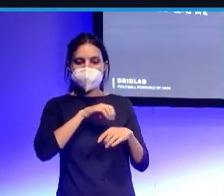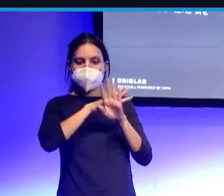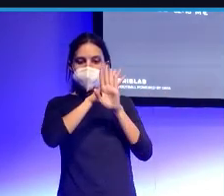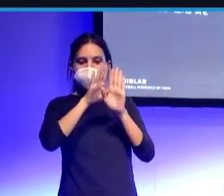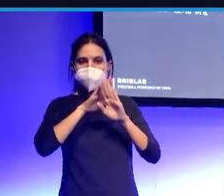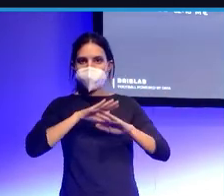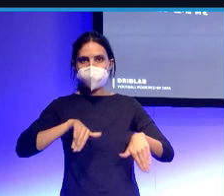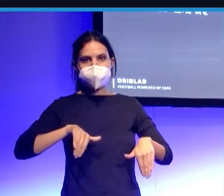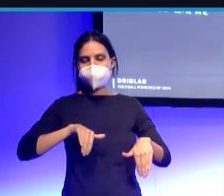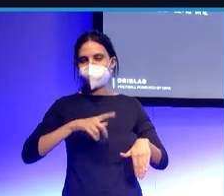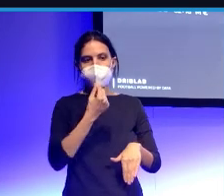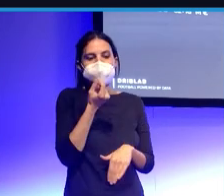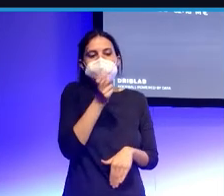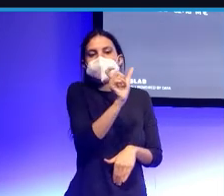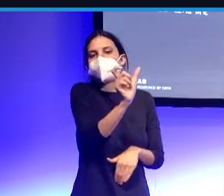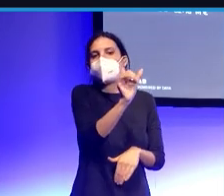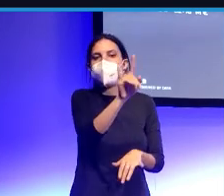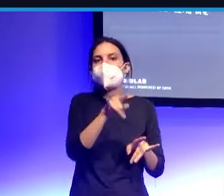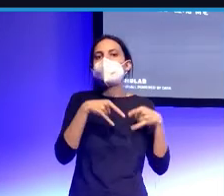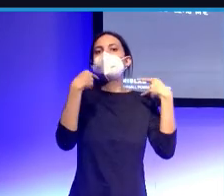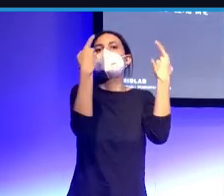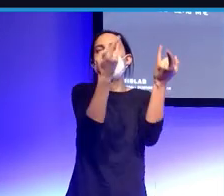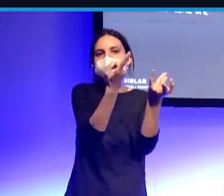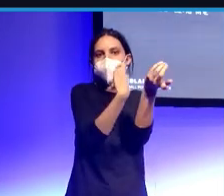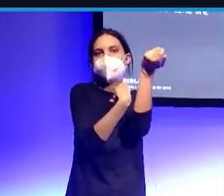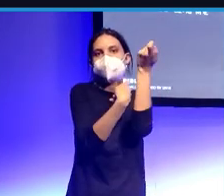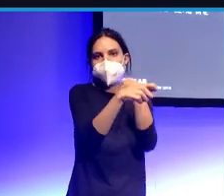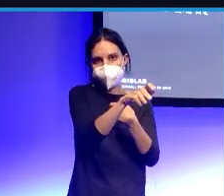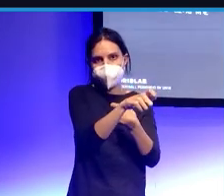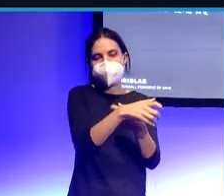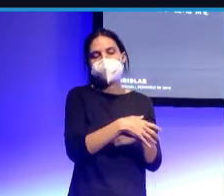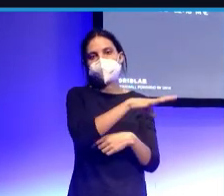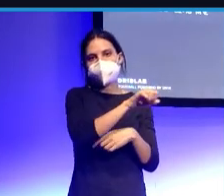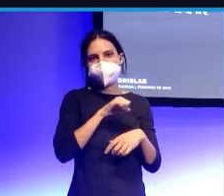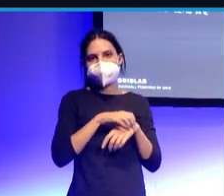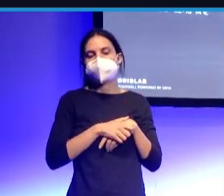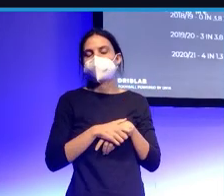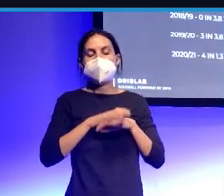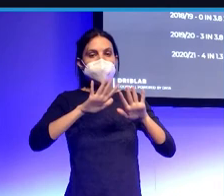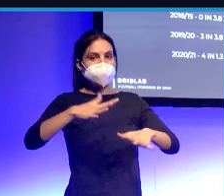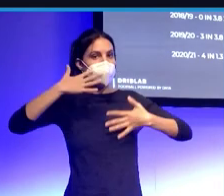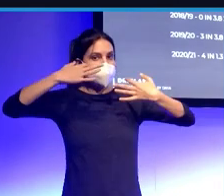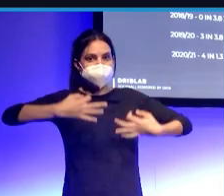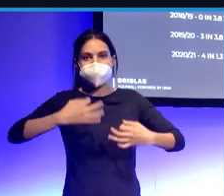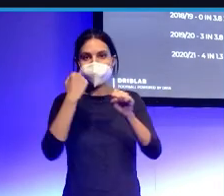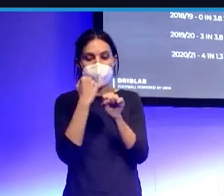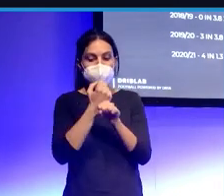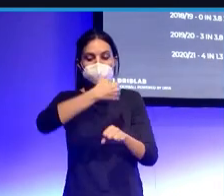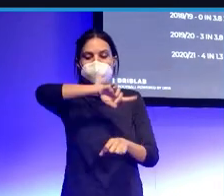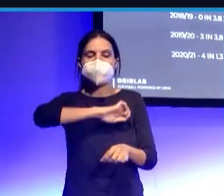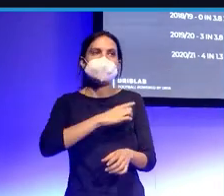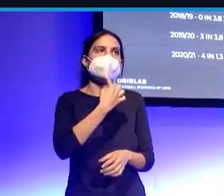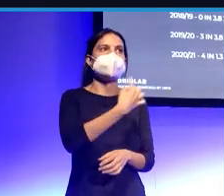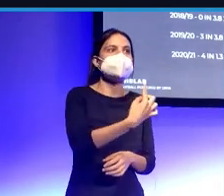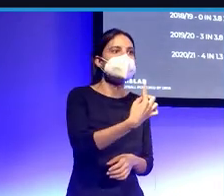saliendo por el doble de dinero que invirtieron en ellos, ¿no? Pero la realidad es que muchas veces nuestro trabajo no es decir quién